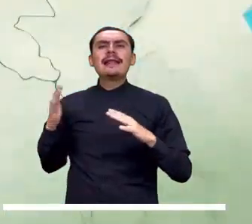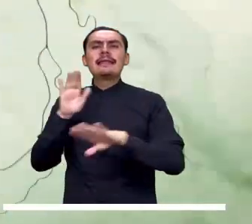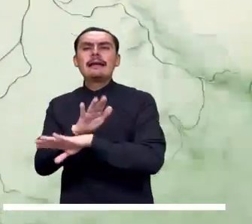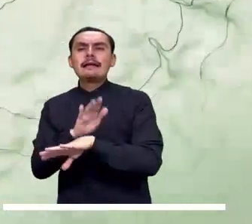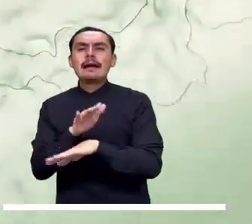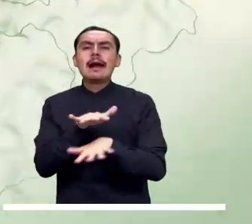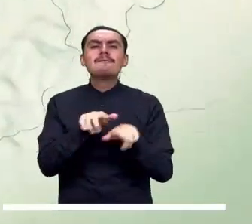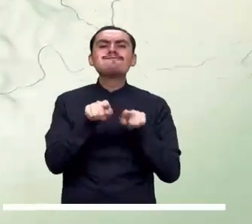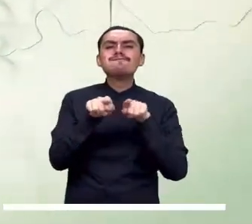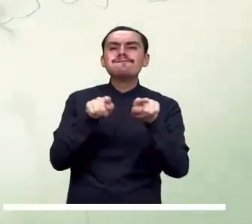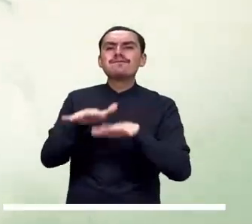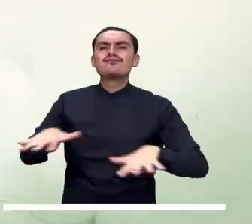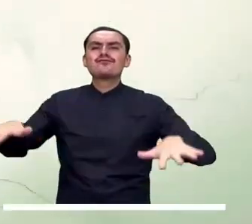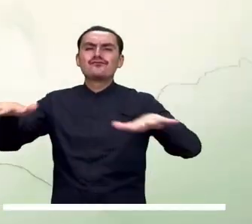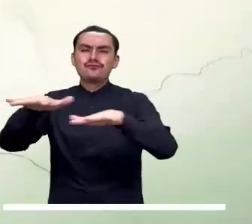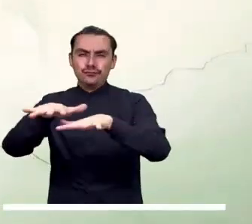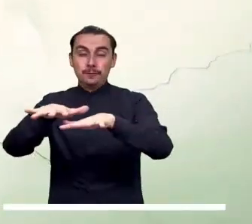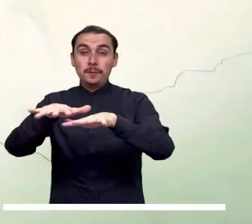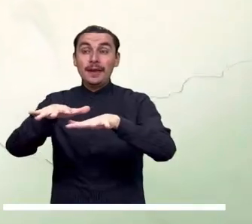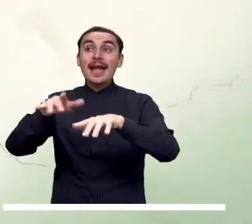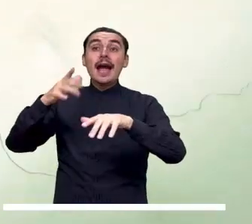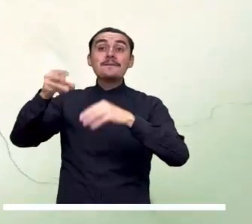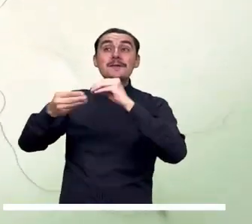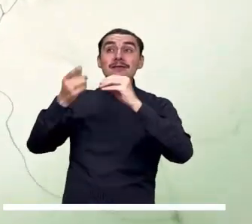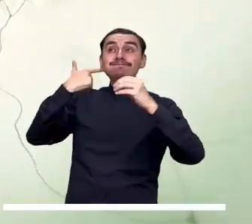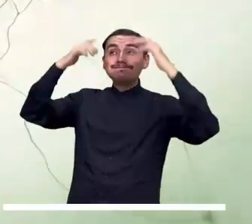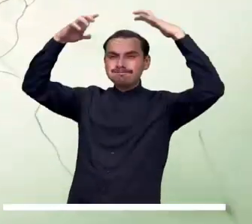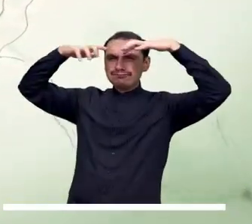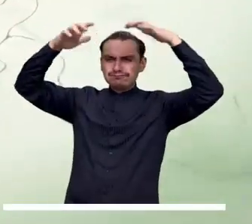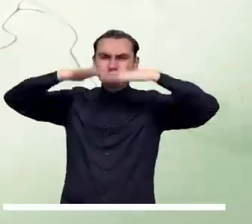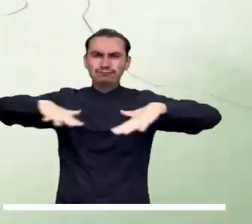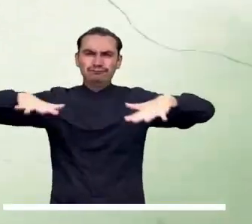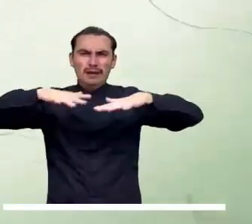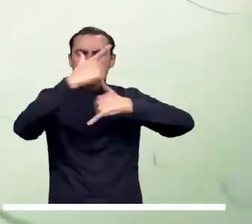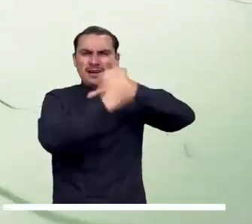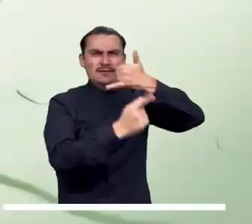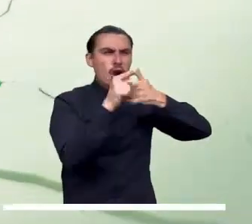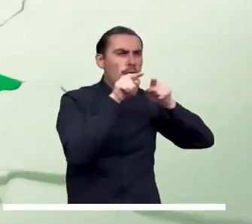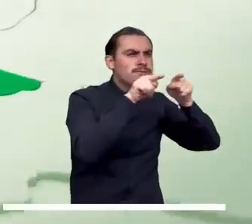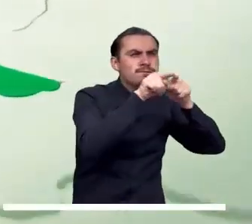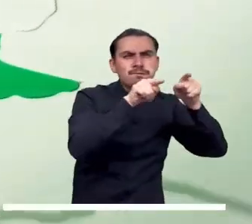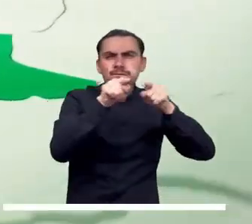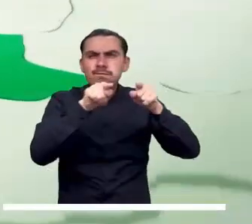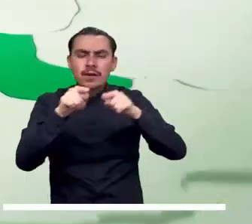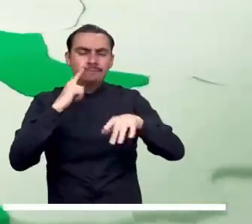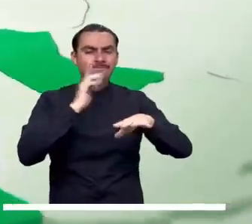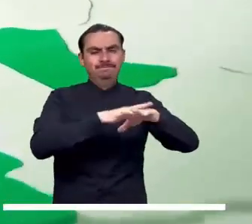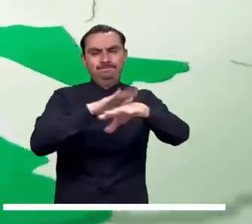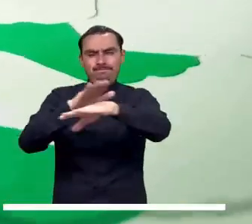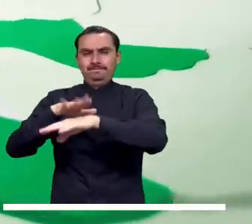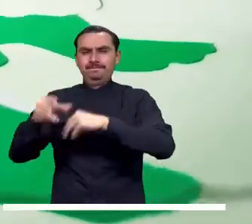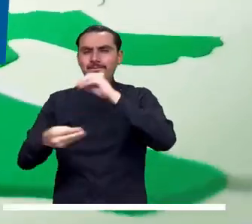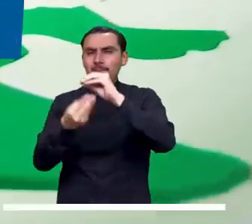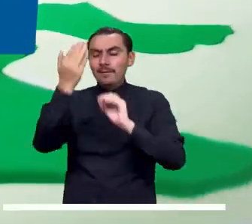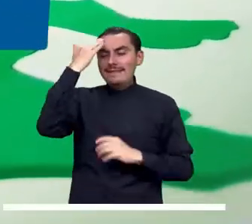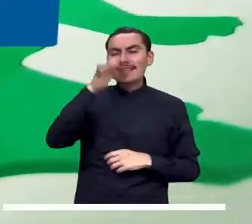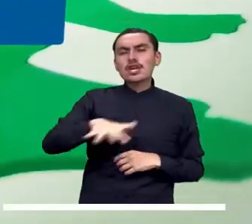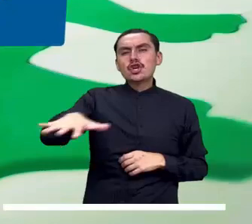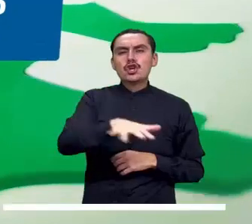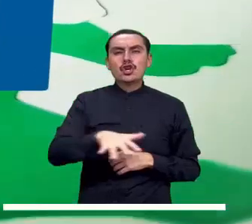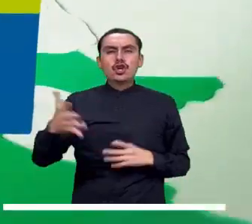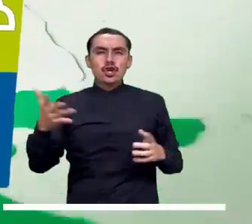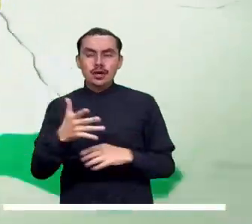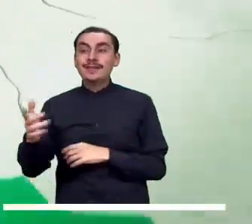Después de una mañana mayormente seca, la tarde del Pacífico podría presentar lluvias en el centro y sur de Chocó,